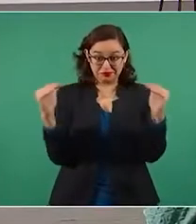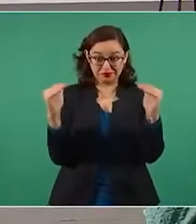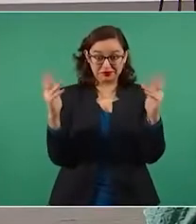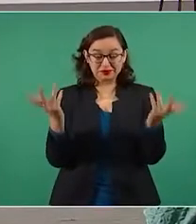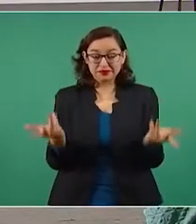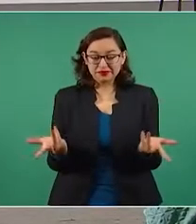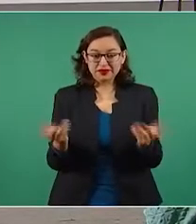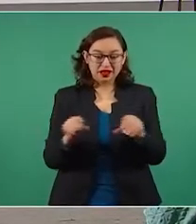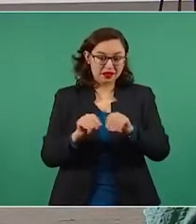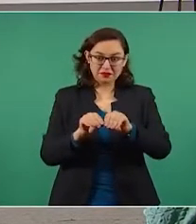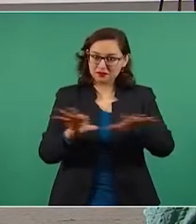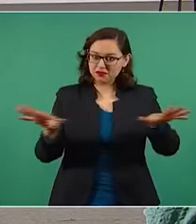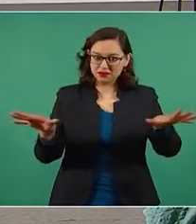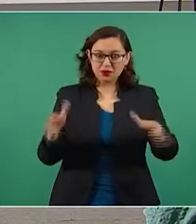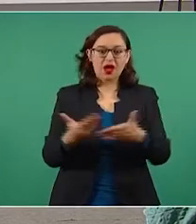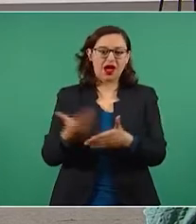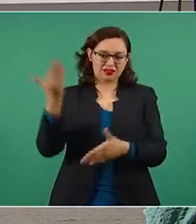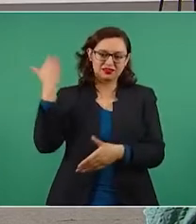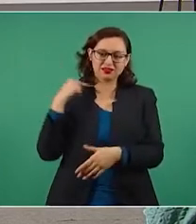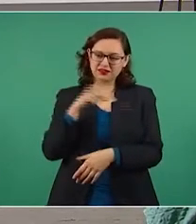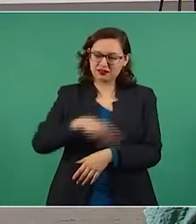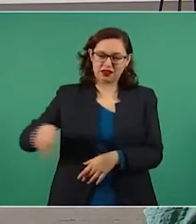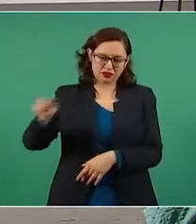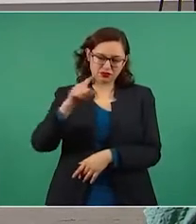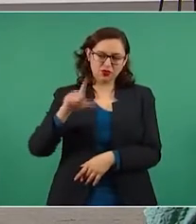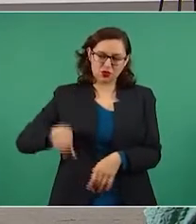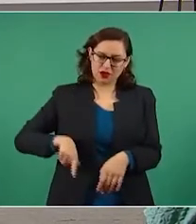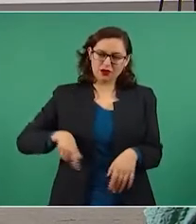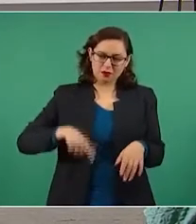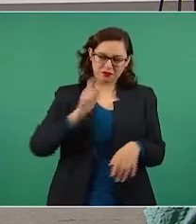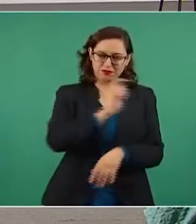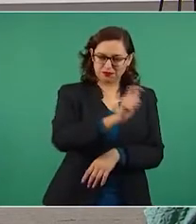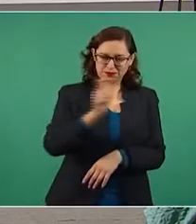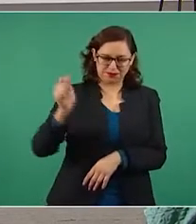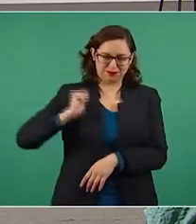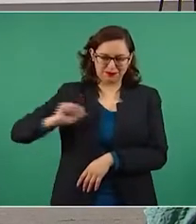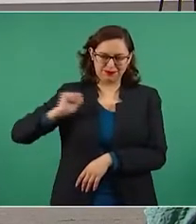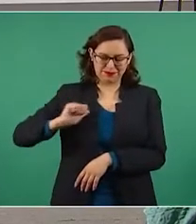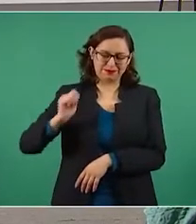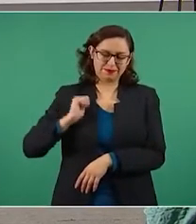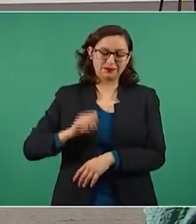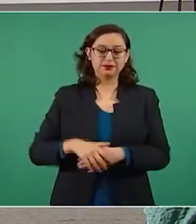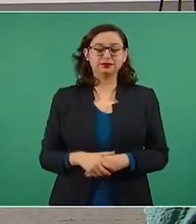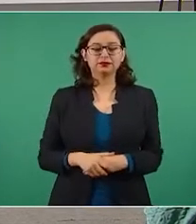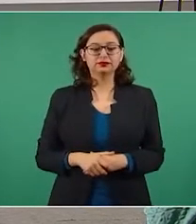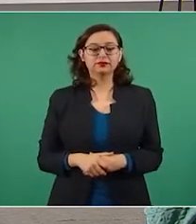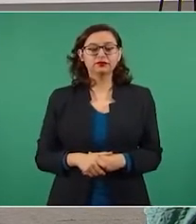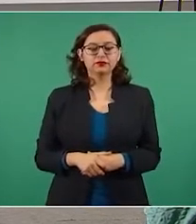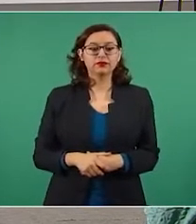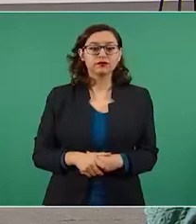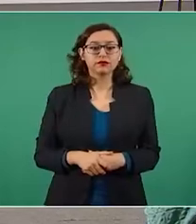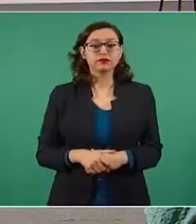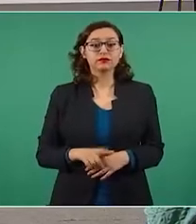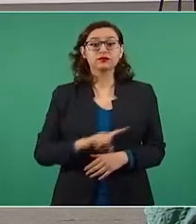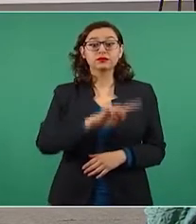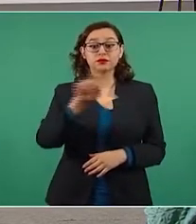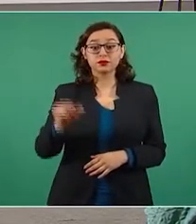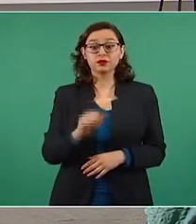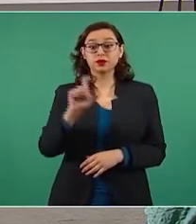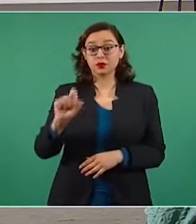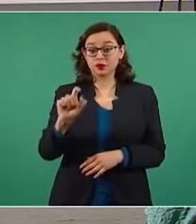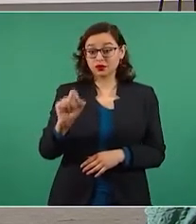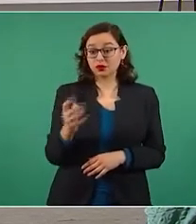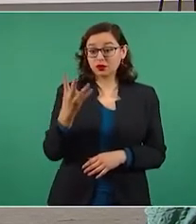Bueno, al respecto en este espacio, el 24 de junio el presidente de la República afirmó